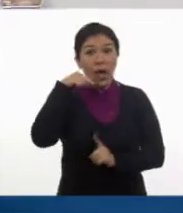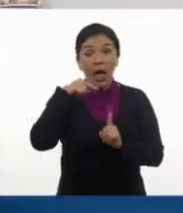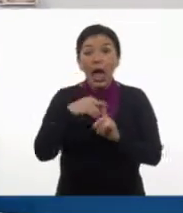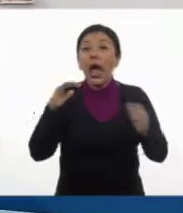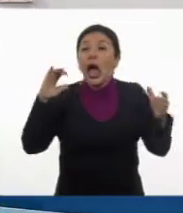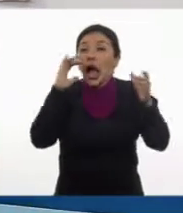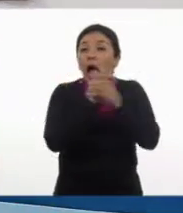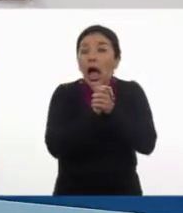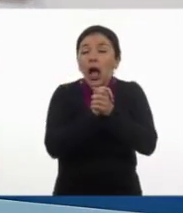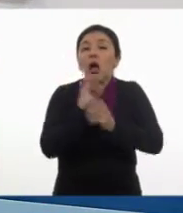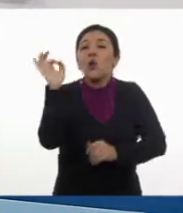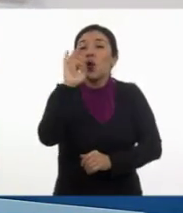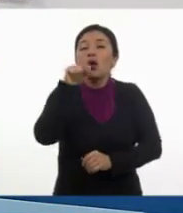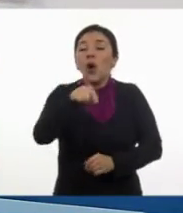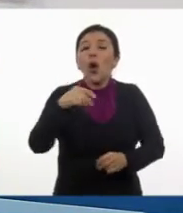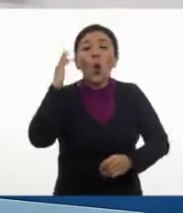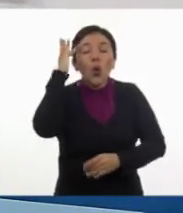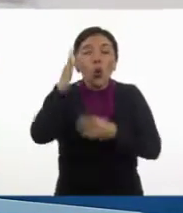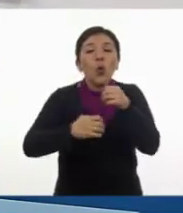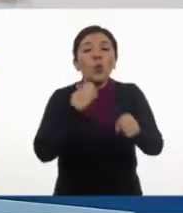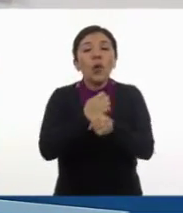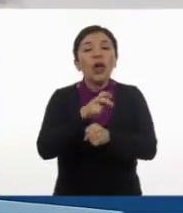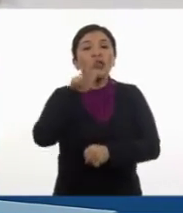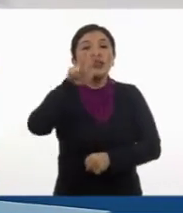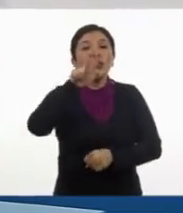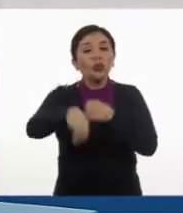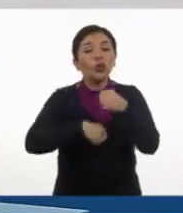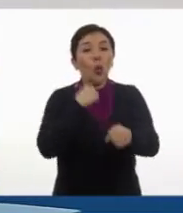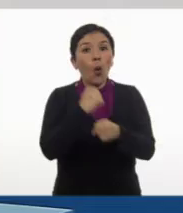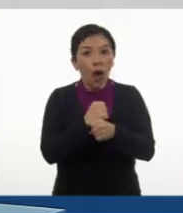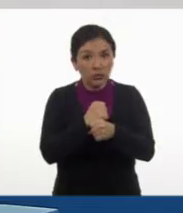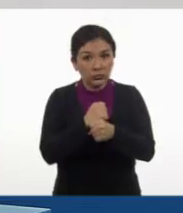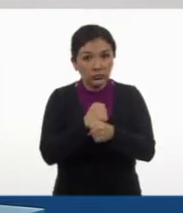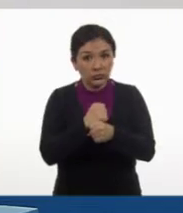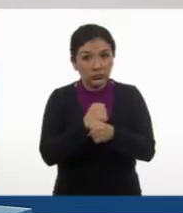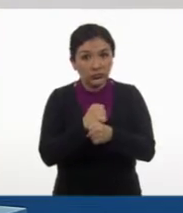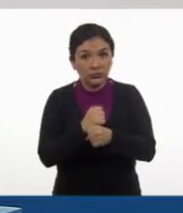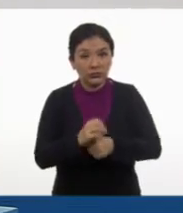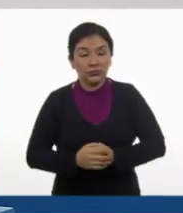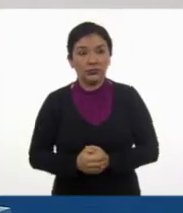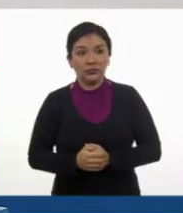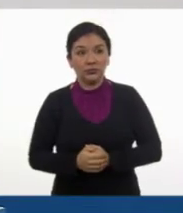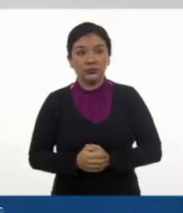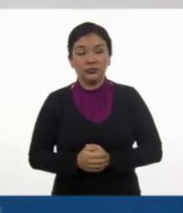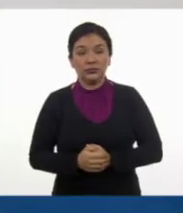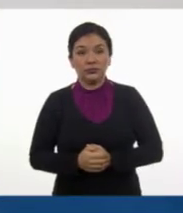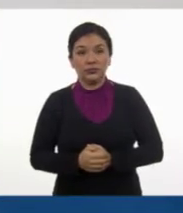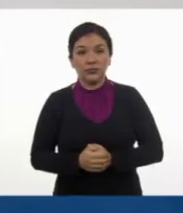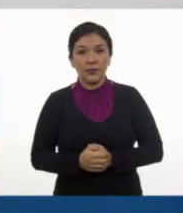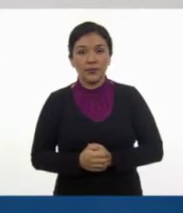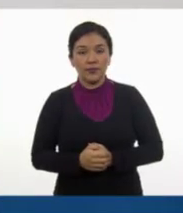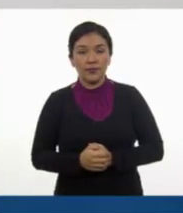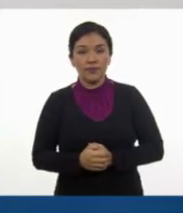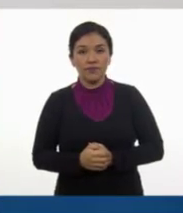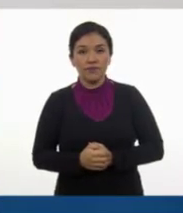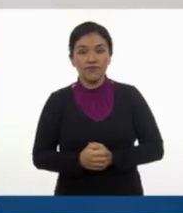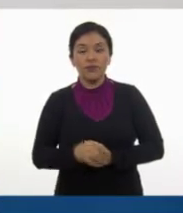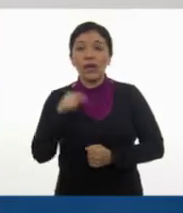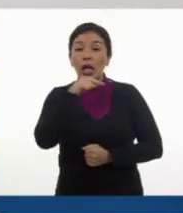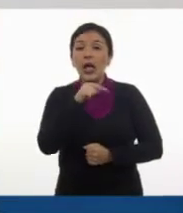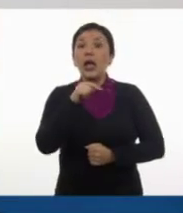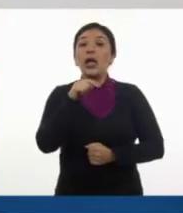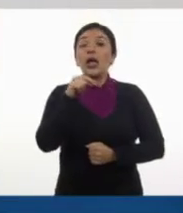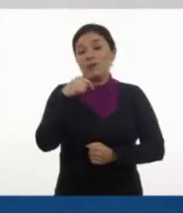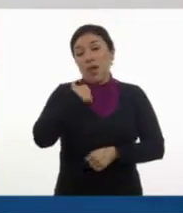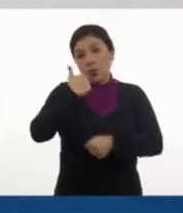exactamente en el año que cumplía él. Él se casó cuando él iba a cumplir... Cuando